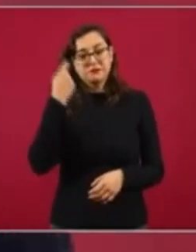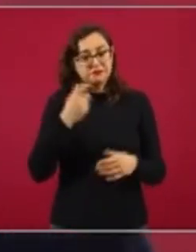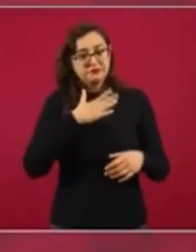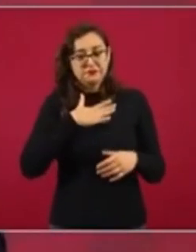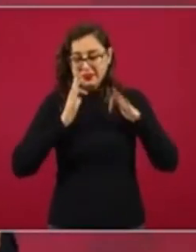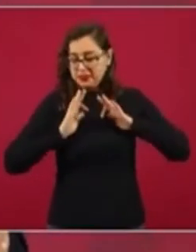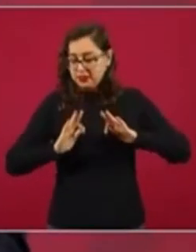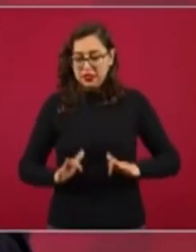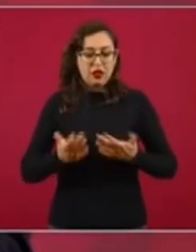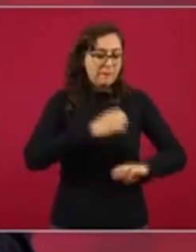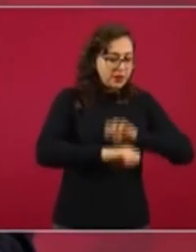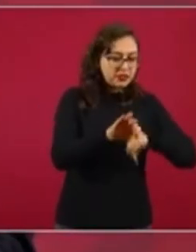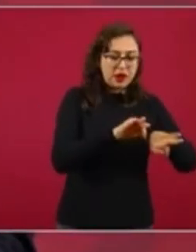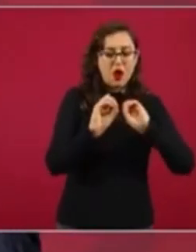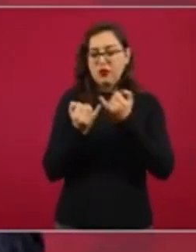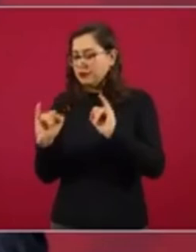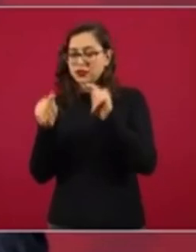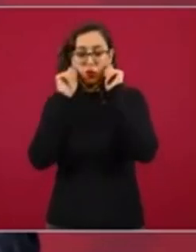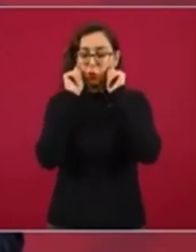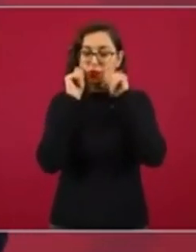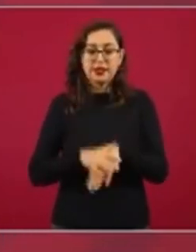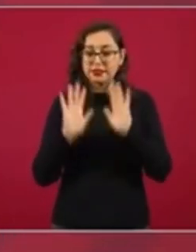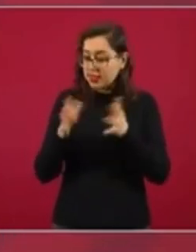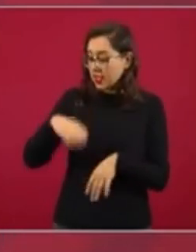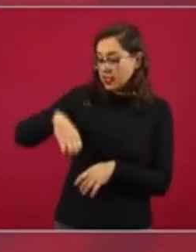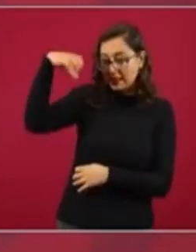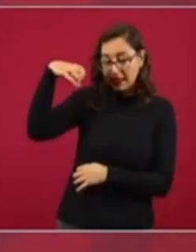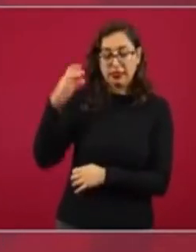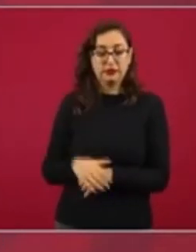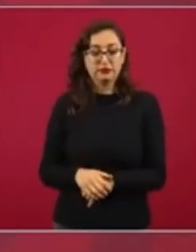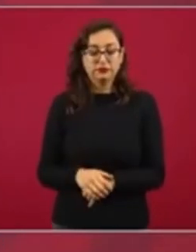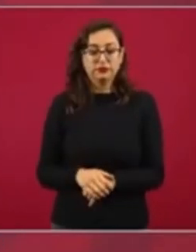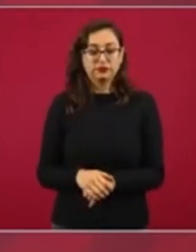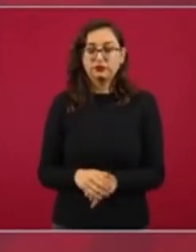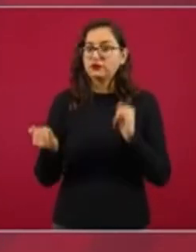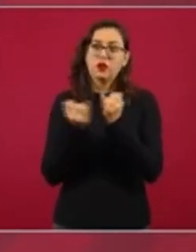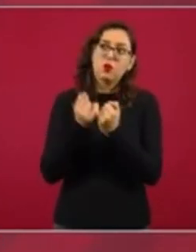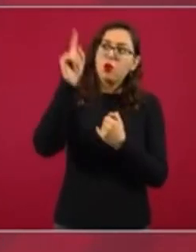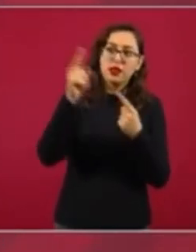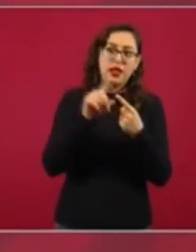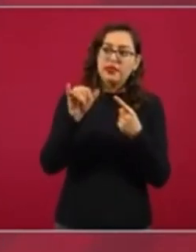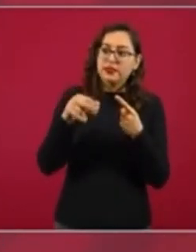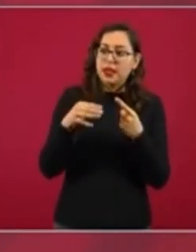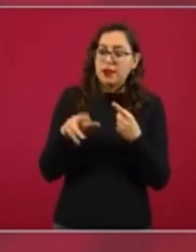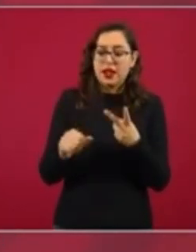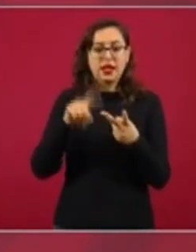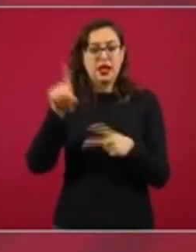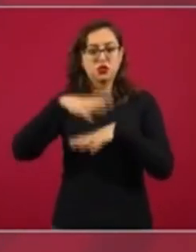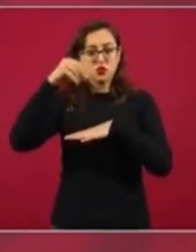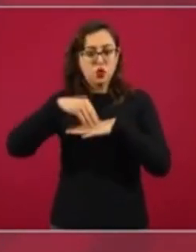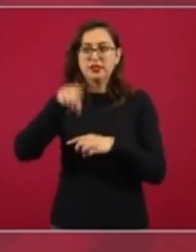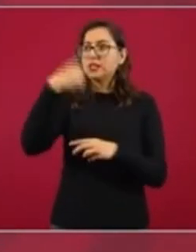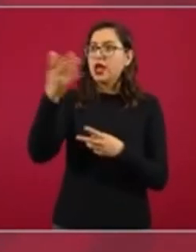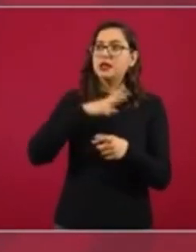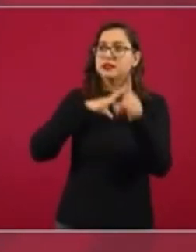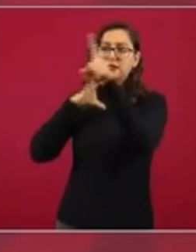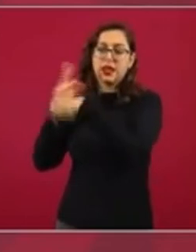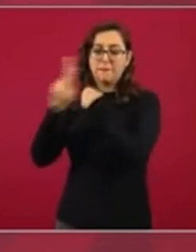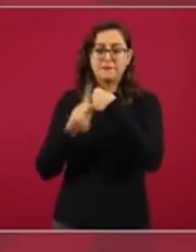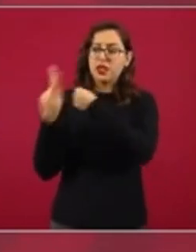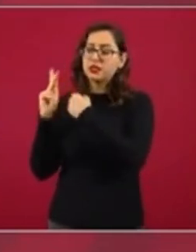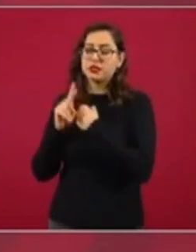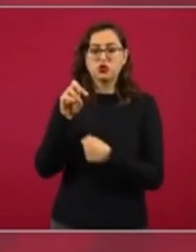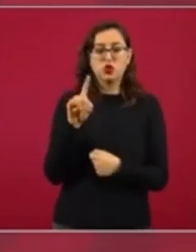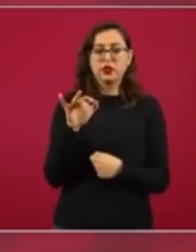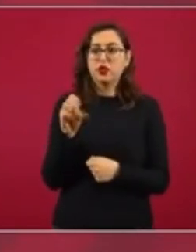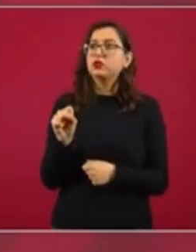trabajado en una empresa o no se haya trabajado, nada más al tener una edad, como es en Dinamarca, como es en Suecia, como es en los países nórdicos donde está